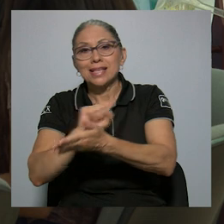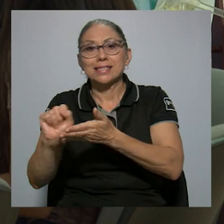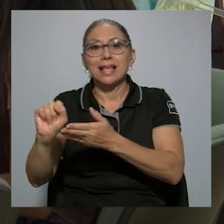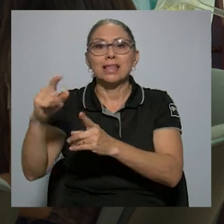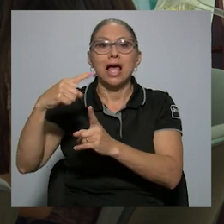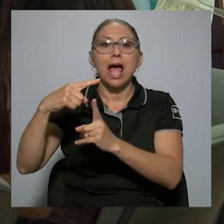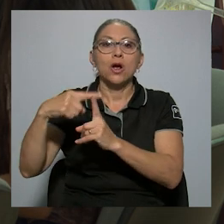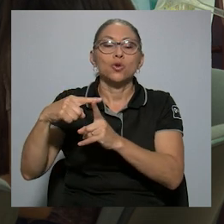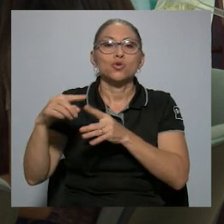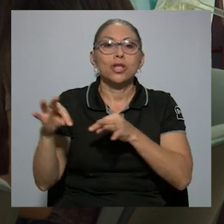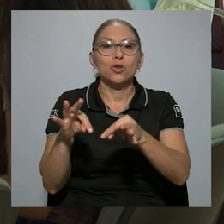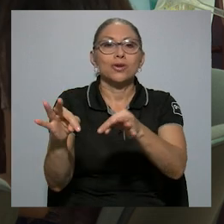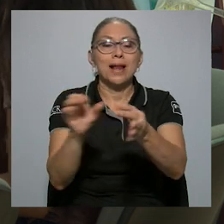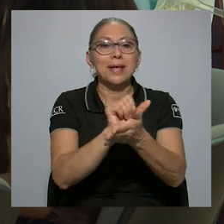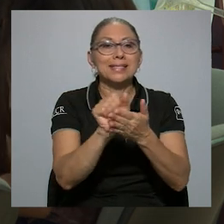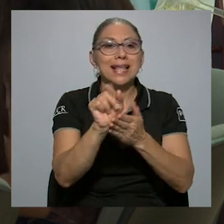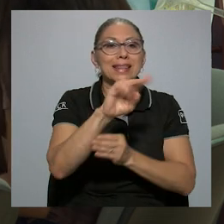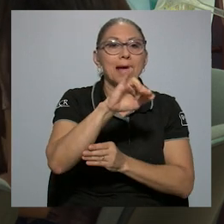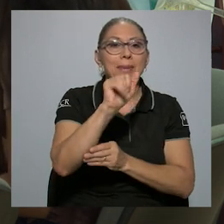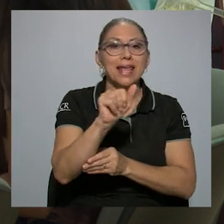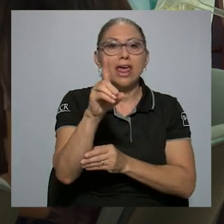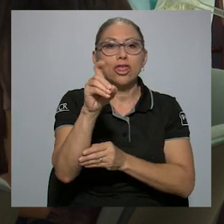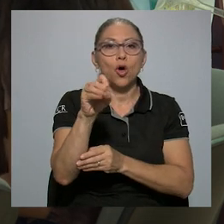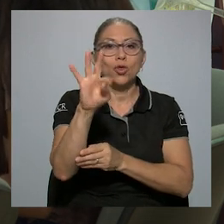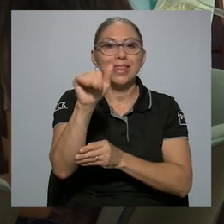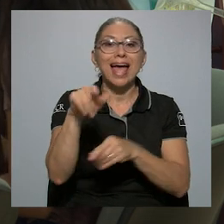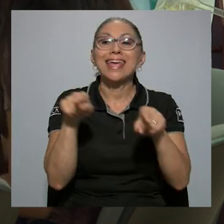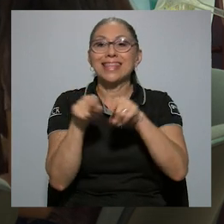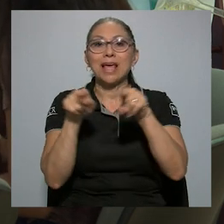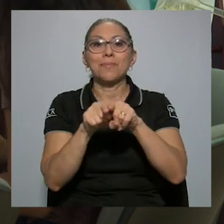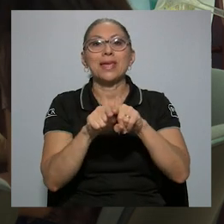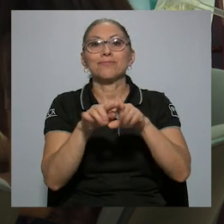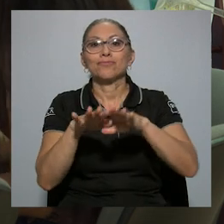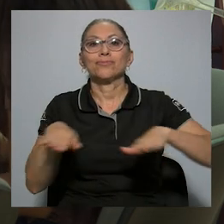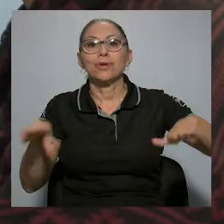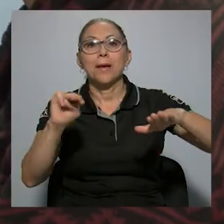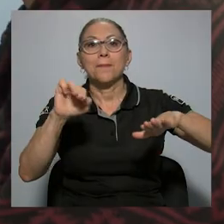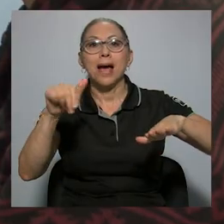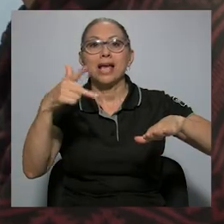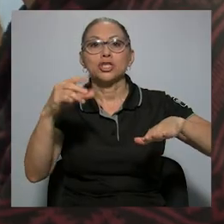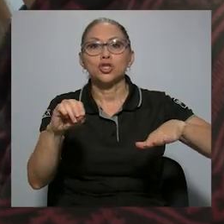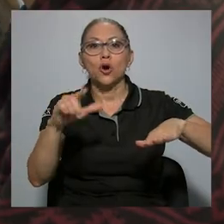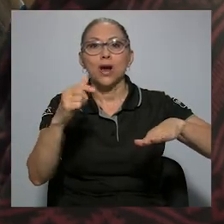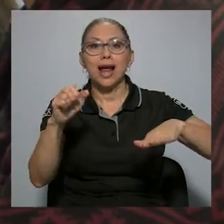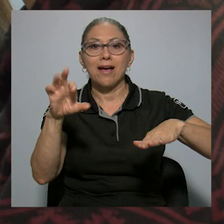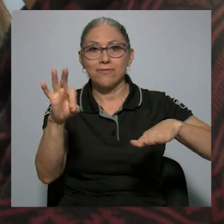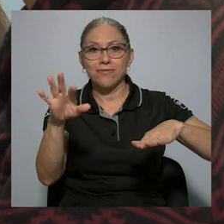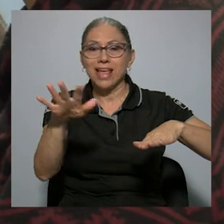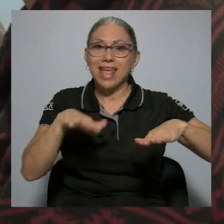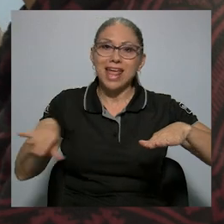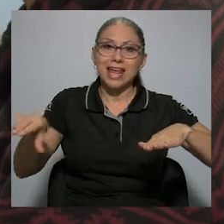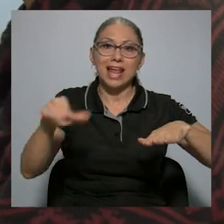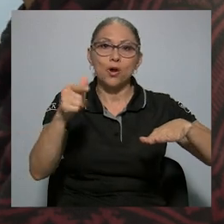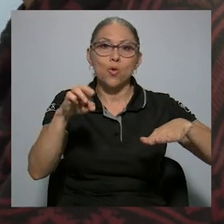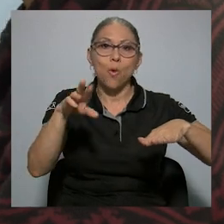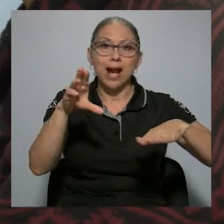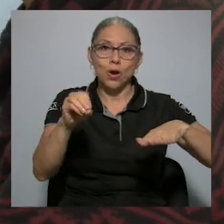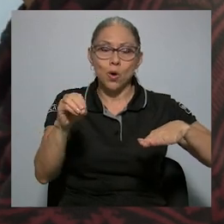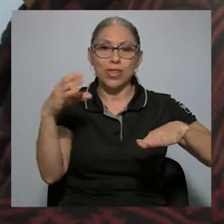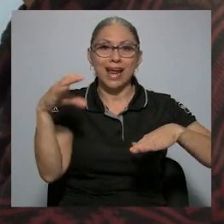Turrialba, Santa María de Dota y en la localidad de Macho Gaf, en el Huarco de Cartago, entre muchas otras.